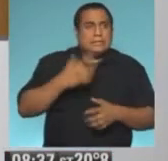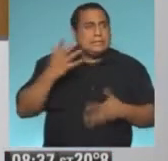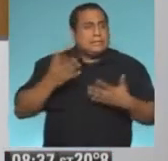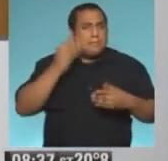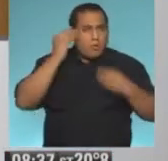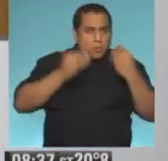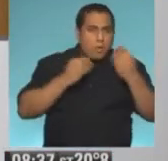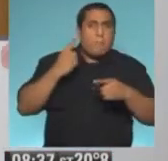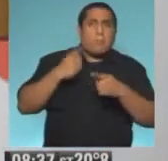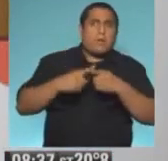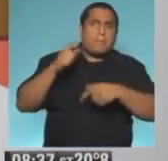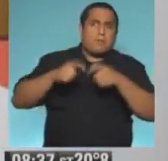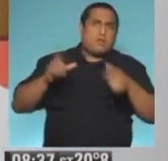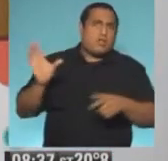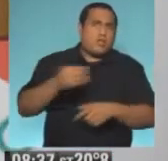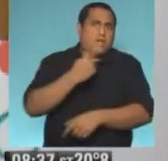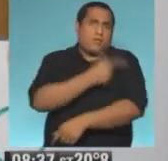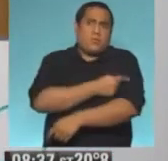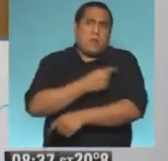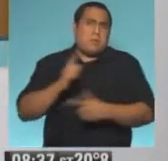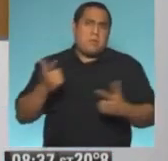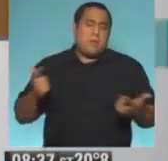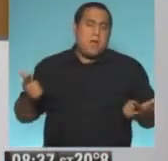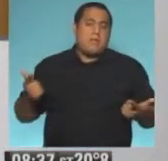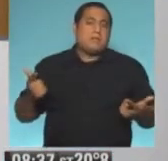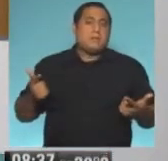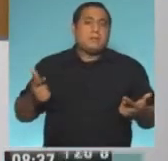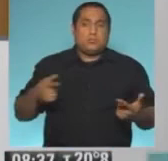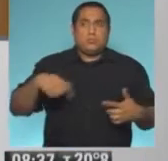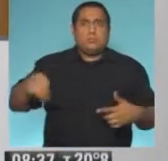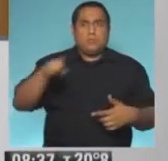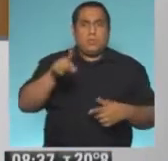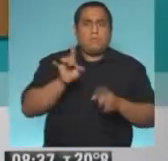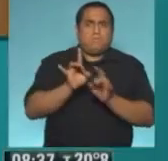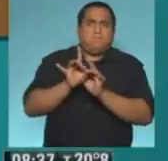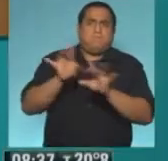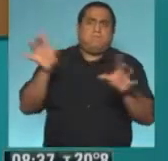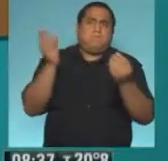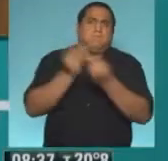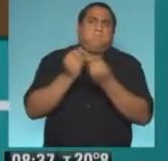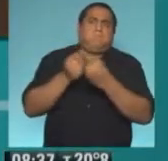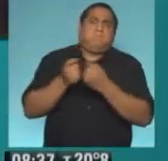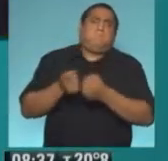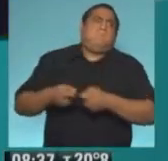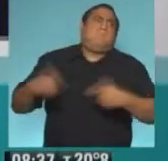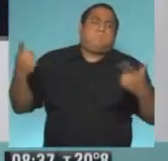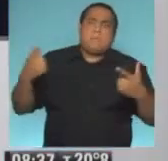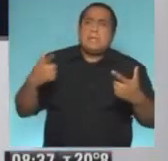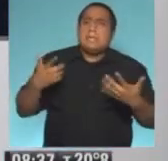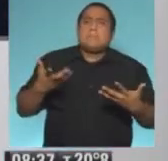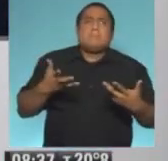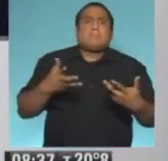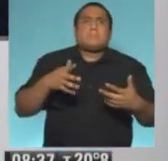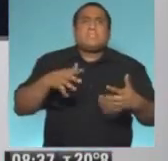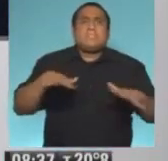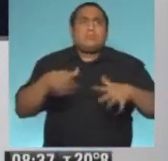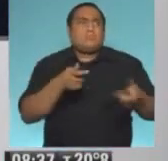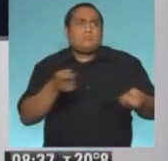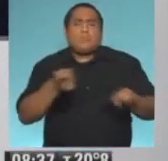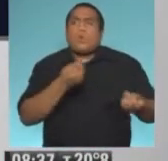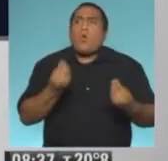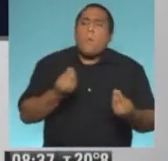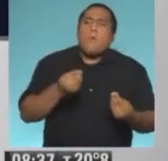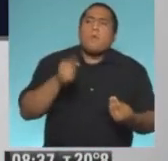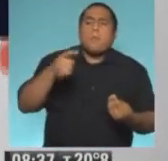mayoría de la sociedad y tienen índices muy altos de contagio. ¿Cómo se maneja esto? ¿Qué percepción tenés vos